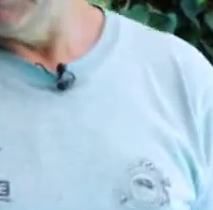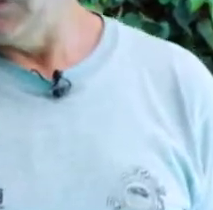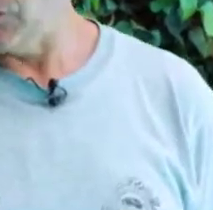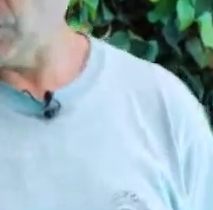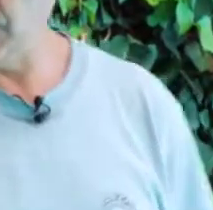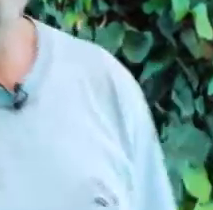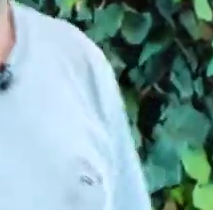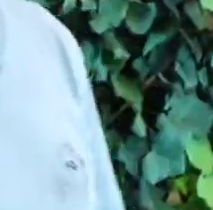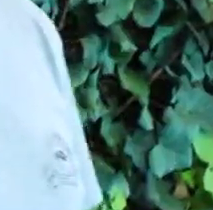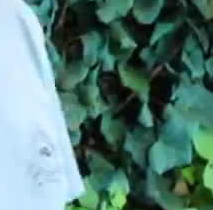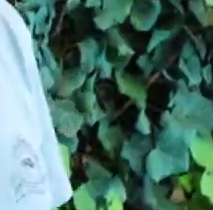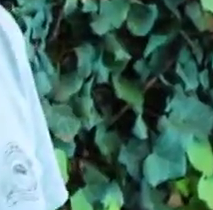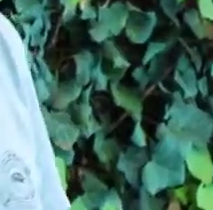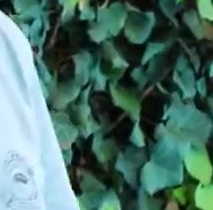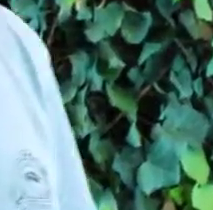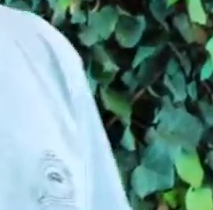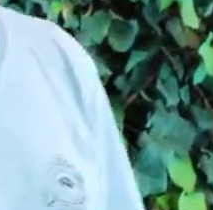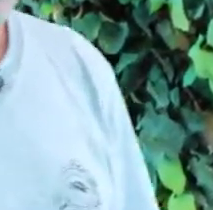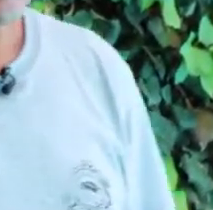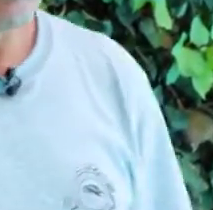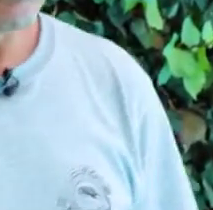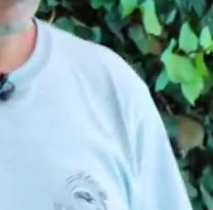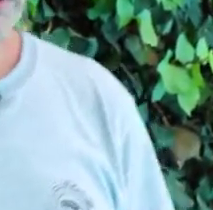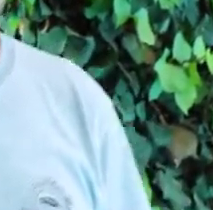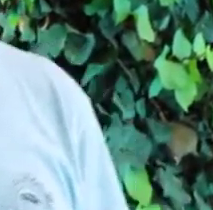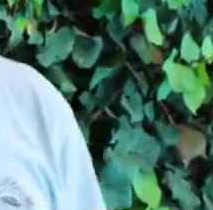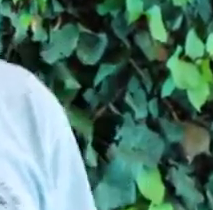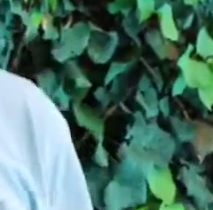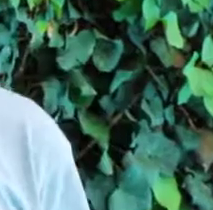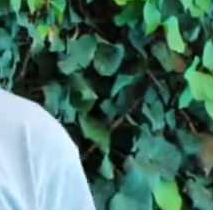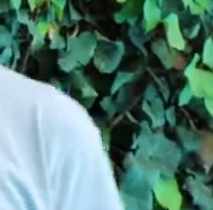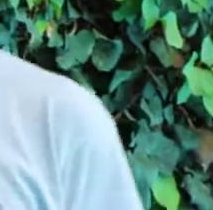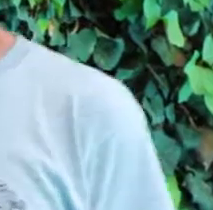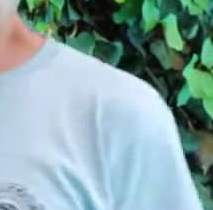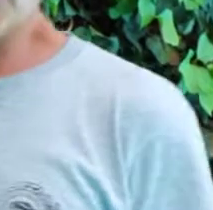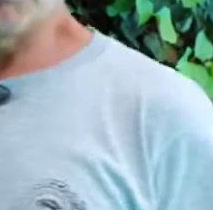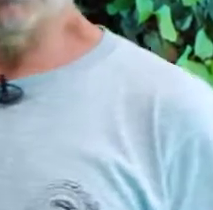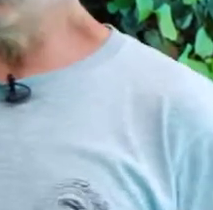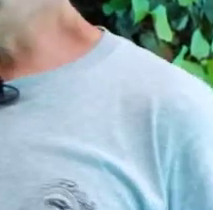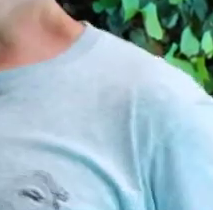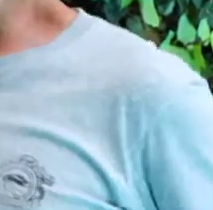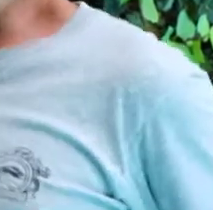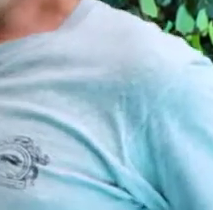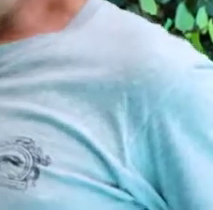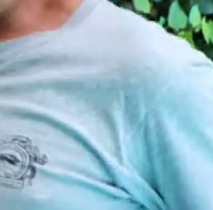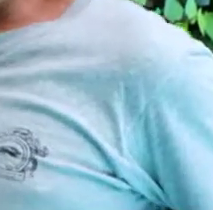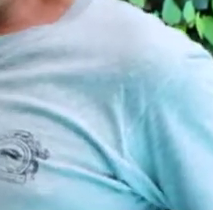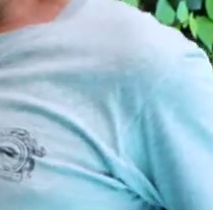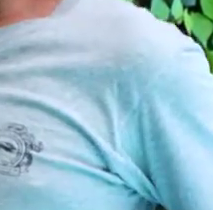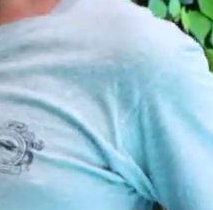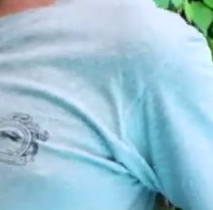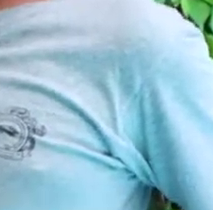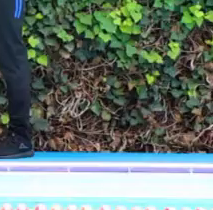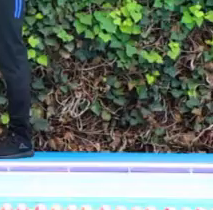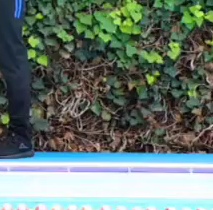a hacer, Yair? Nos vamos a acostar y nos vamos a poner boca arriba, poniendo los codos